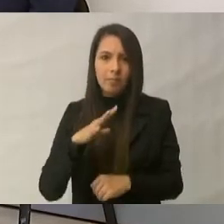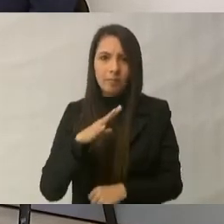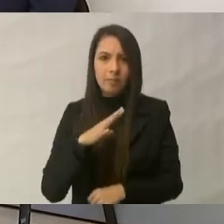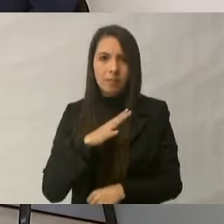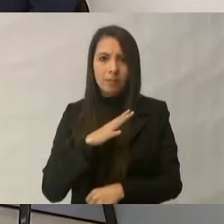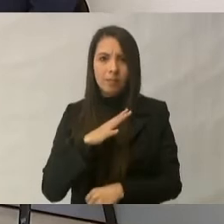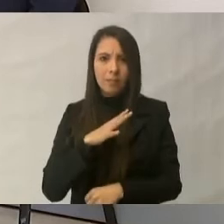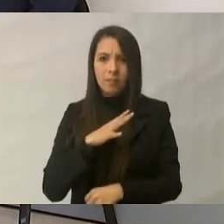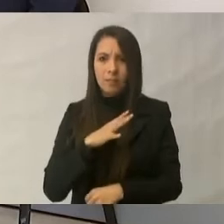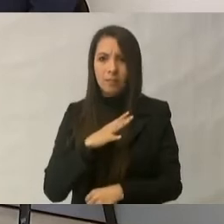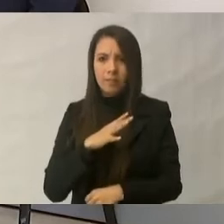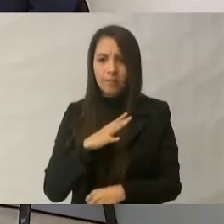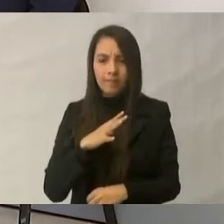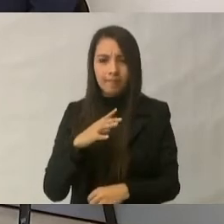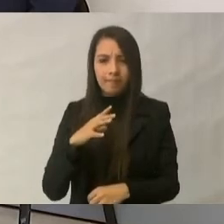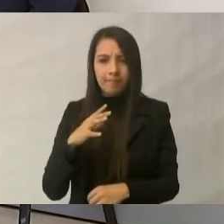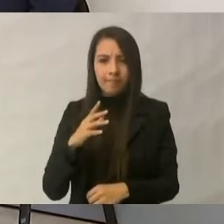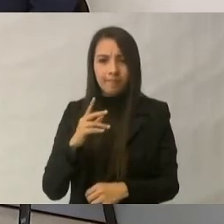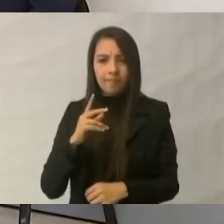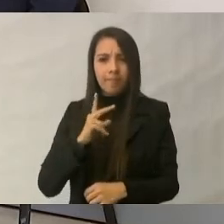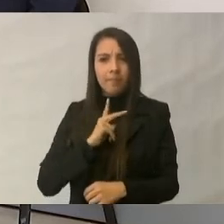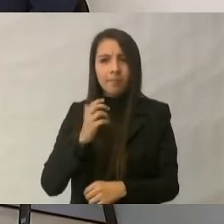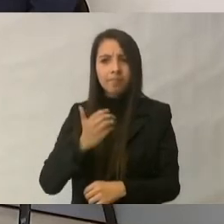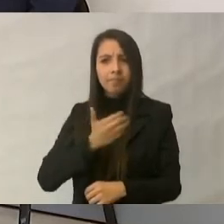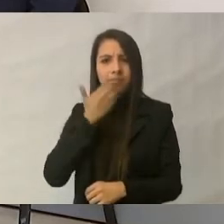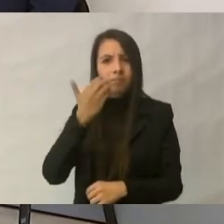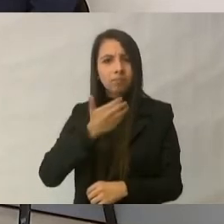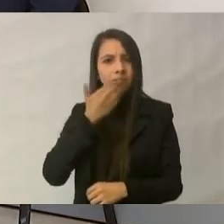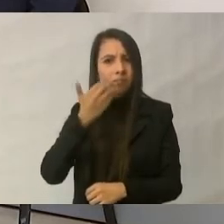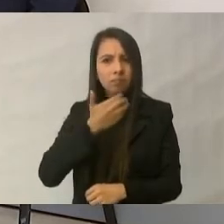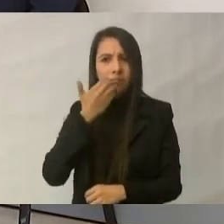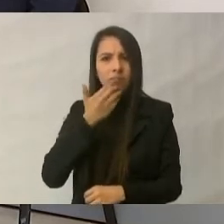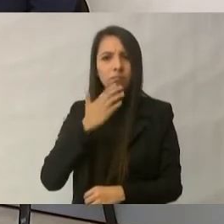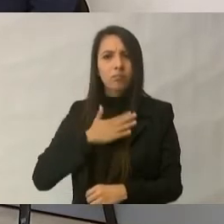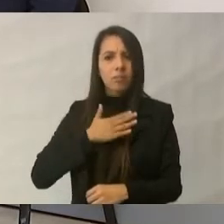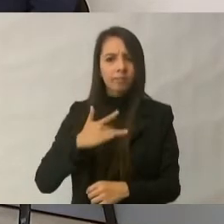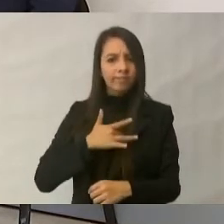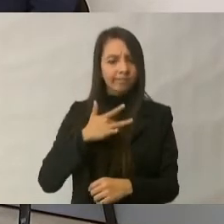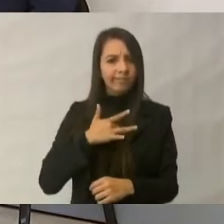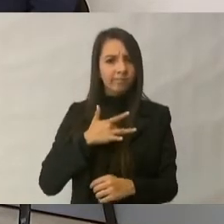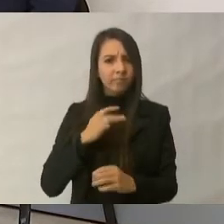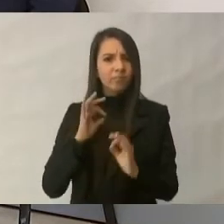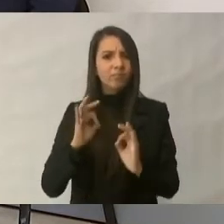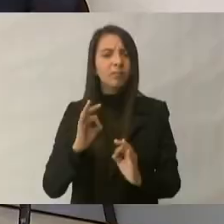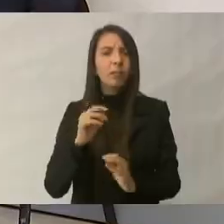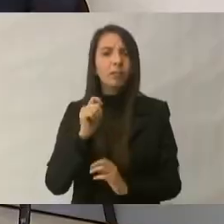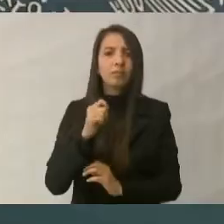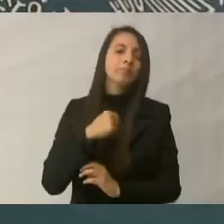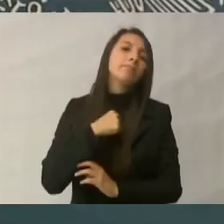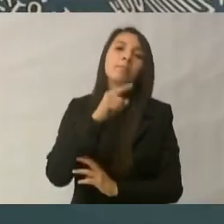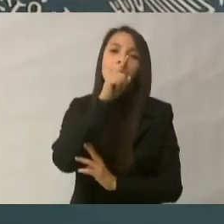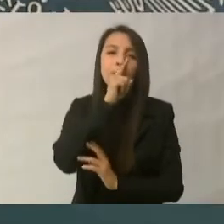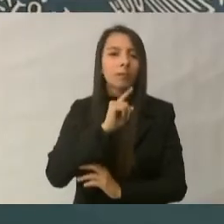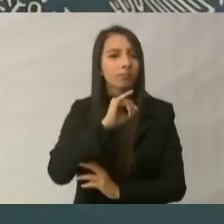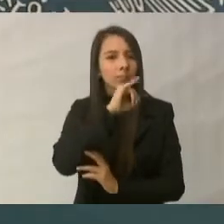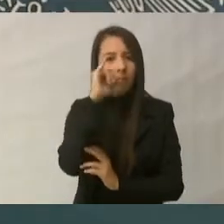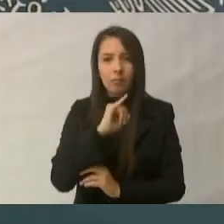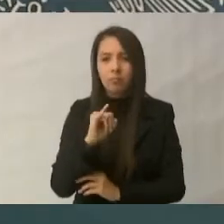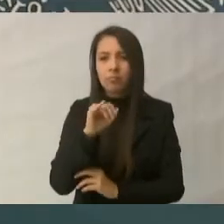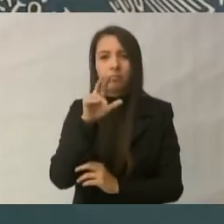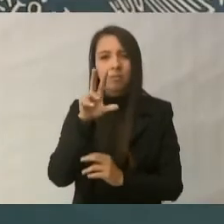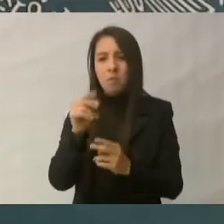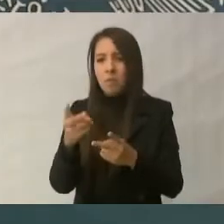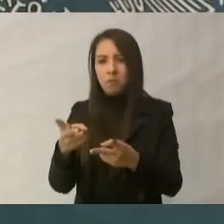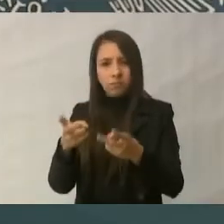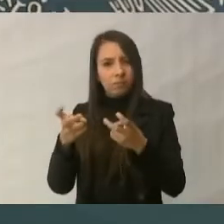la doctrina el criterio de no mentir no robar y no